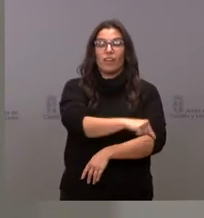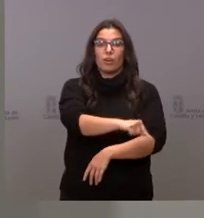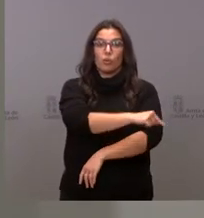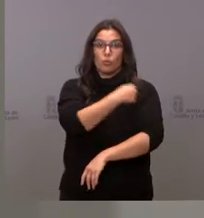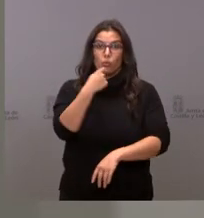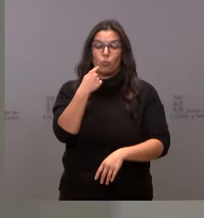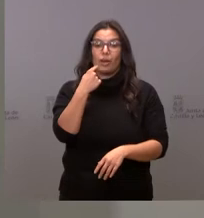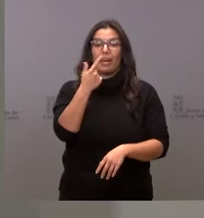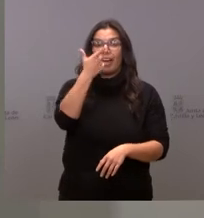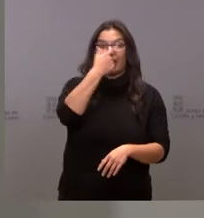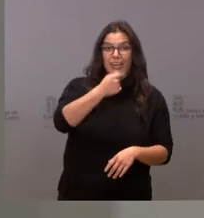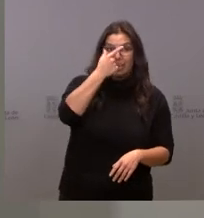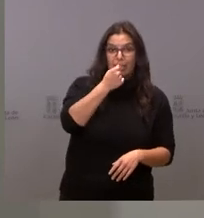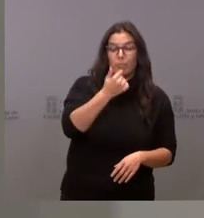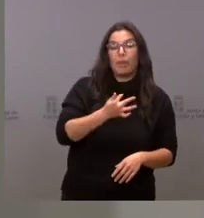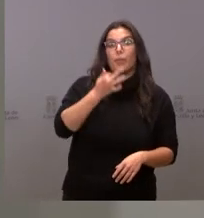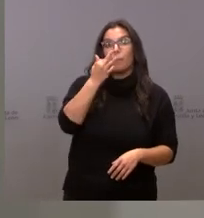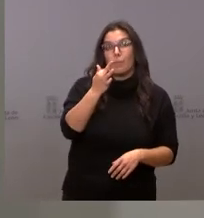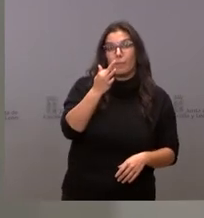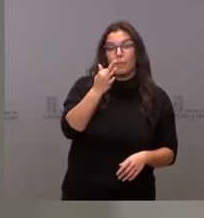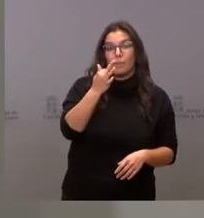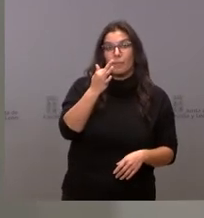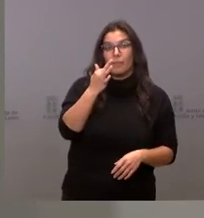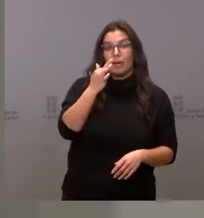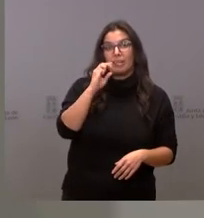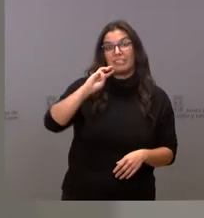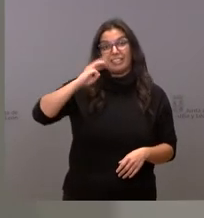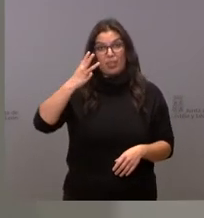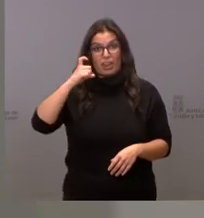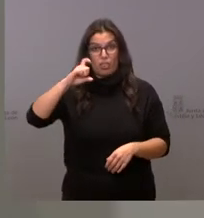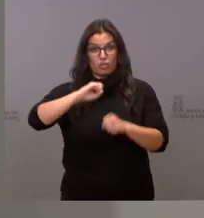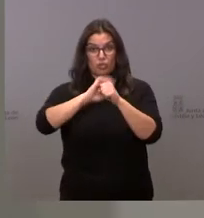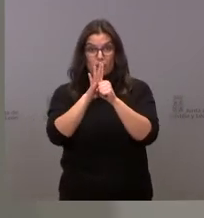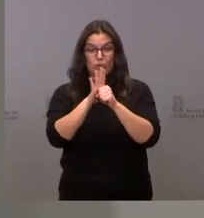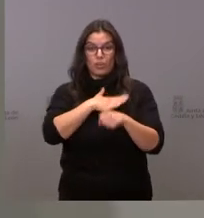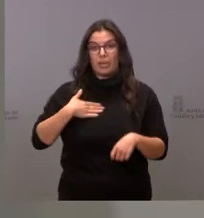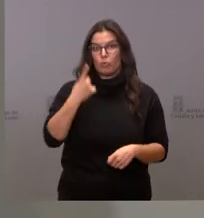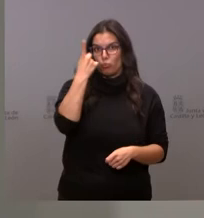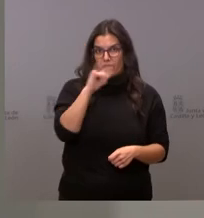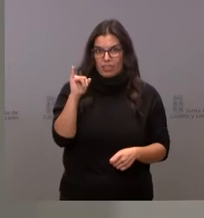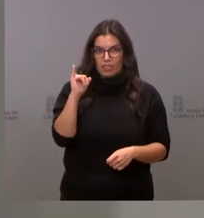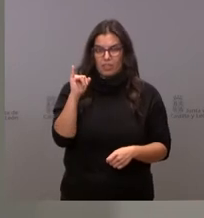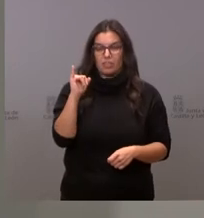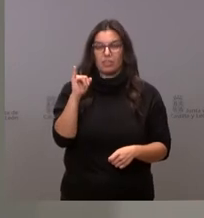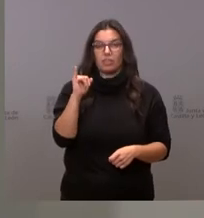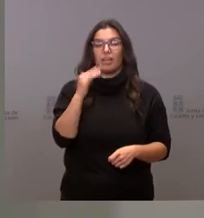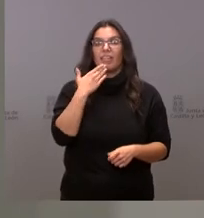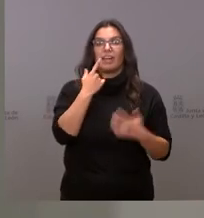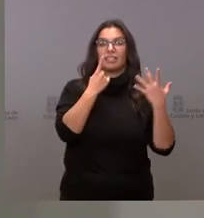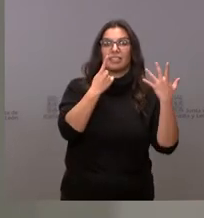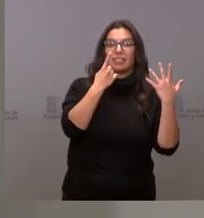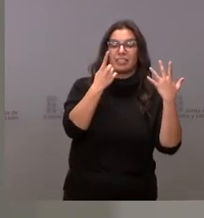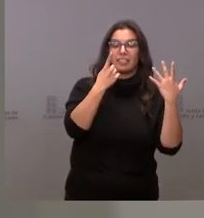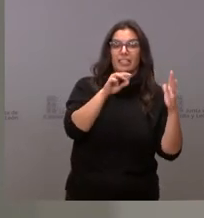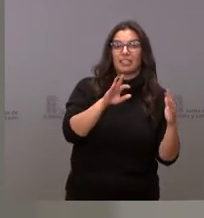a la gripe y con la dosis de recuerdo nuestra intención es que se haga en el mismo acto vacunal las personas entre 60 y 69